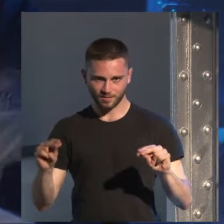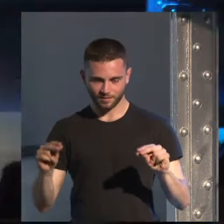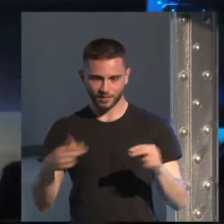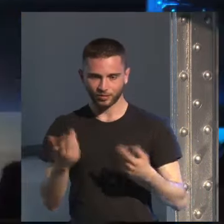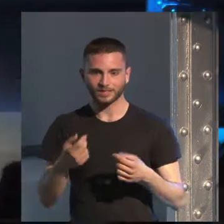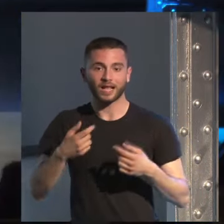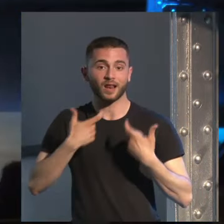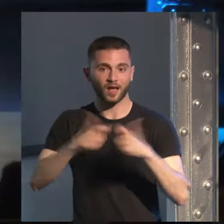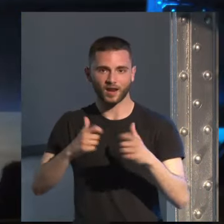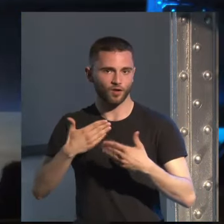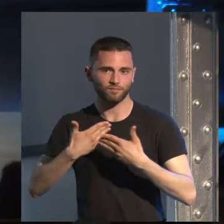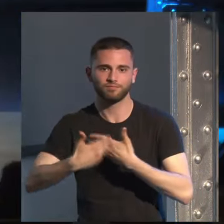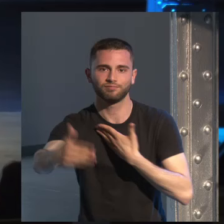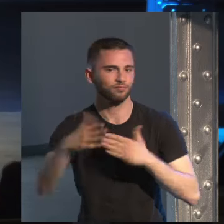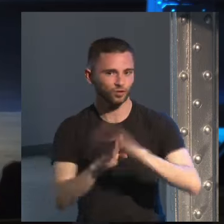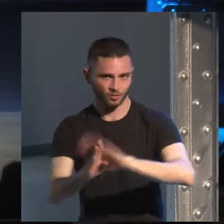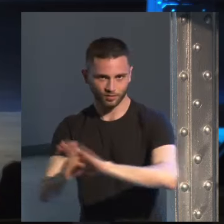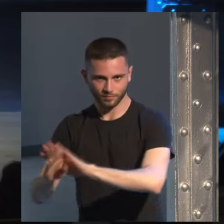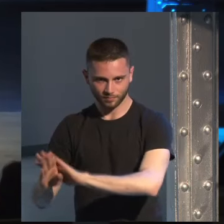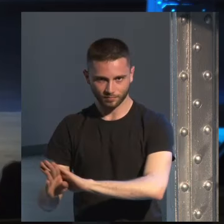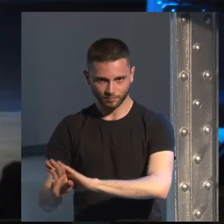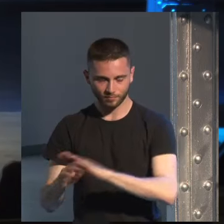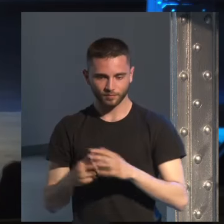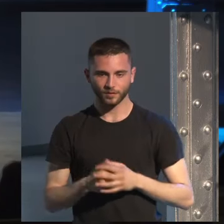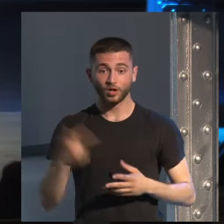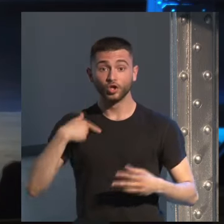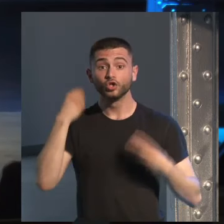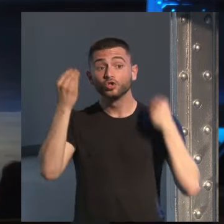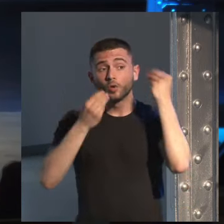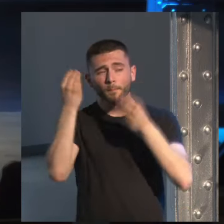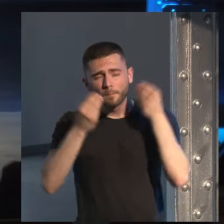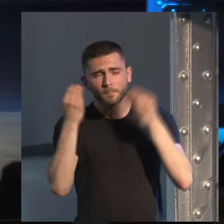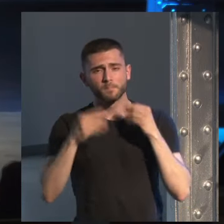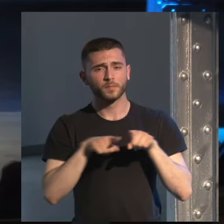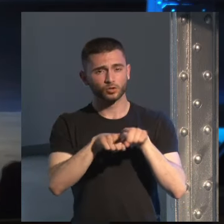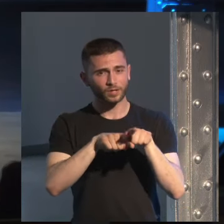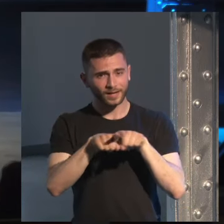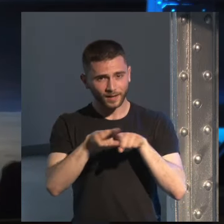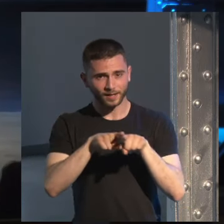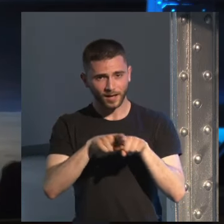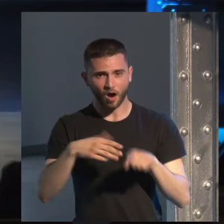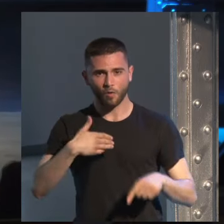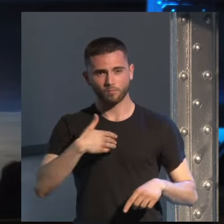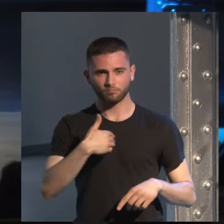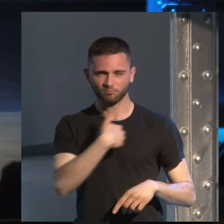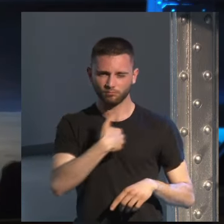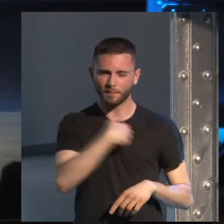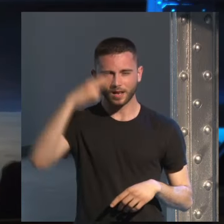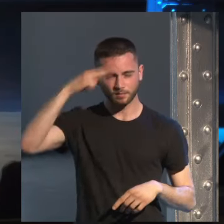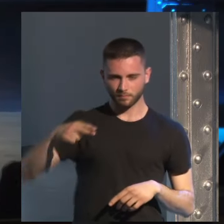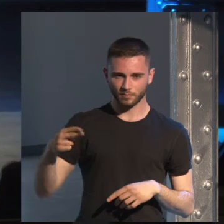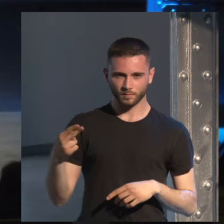Mira, yo creo que la crítica hace un papel muy respetable